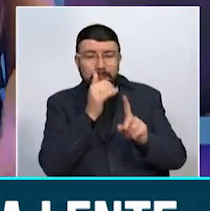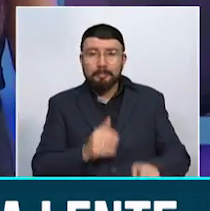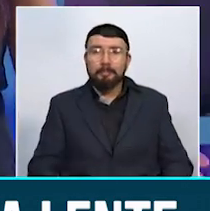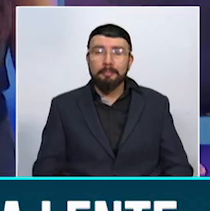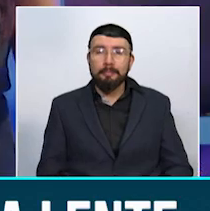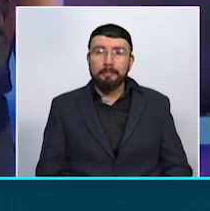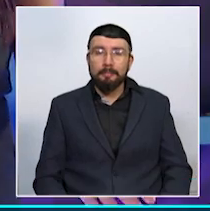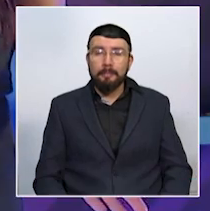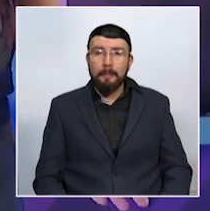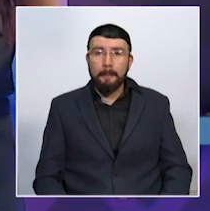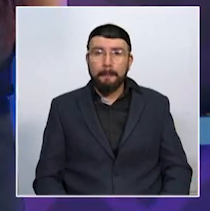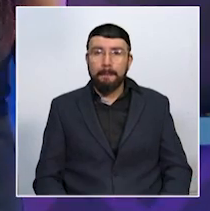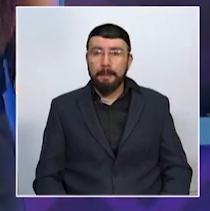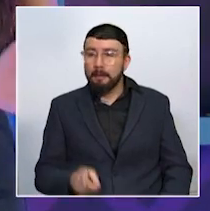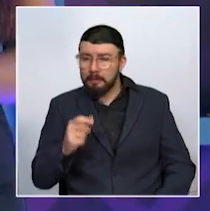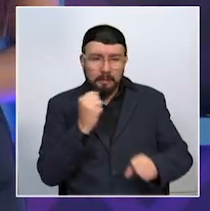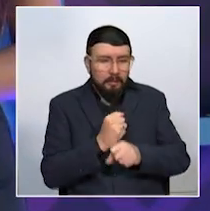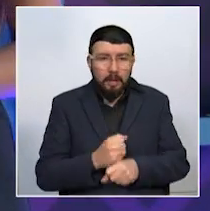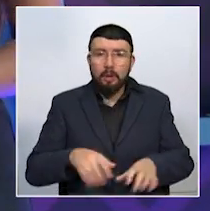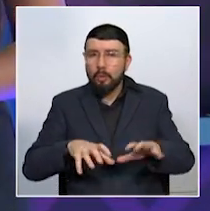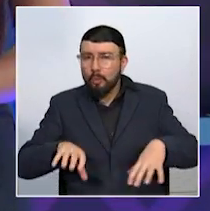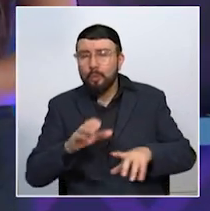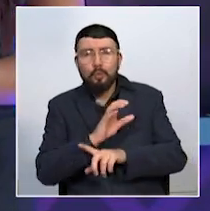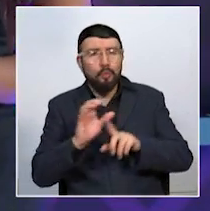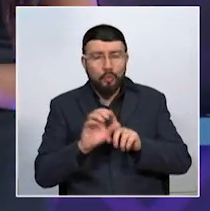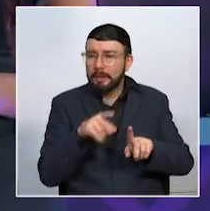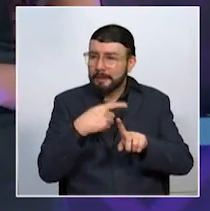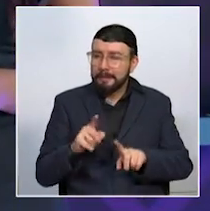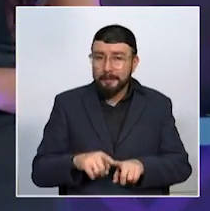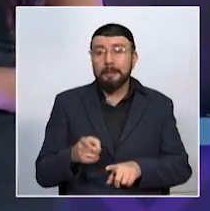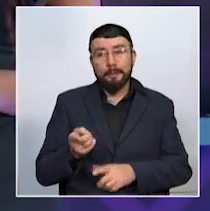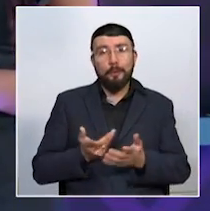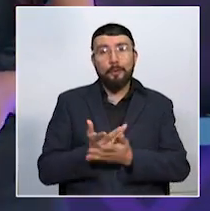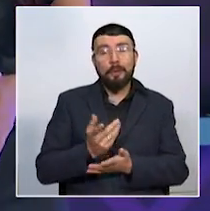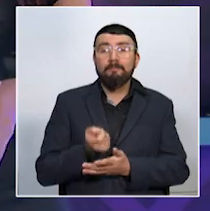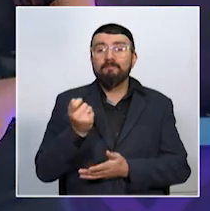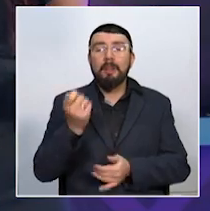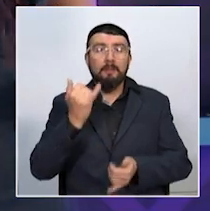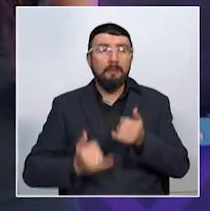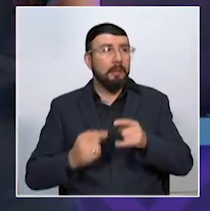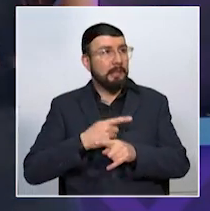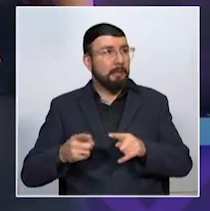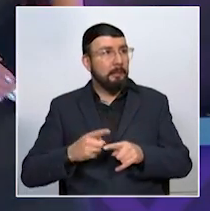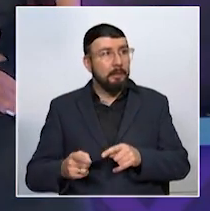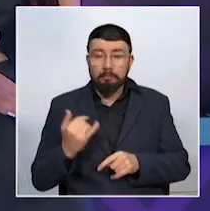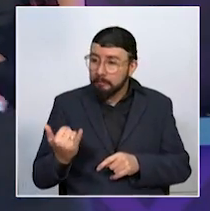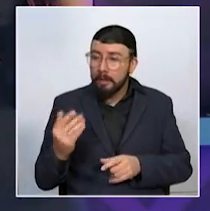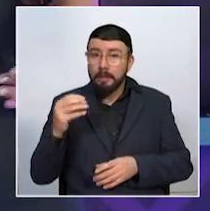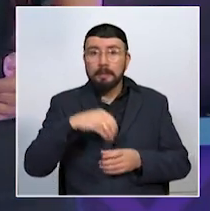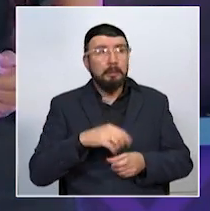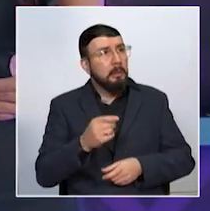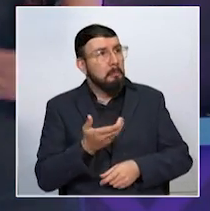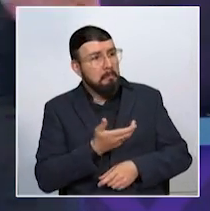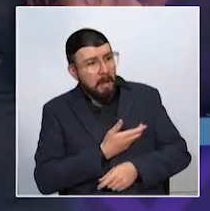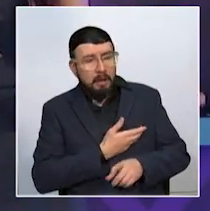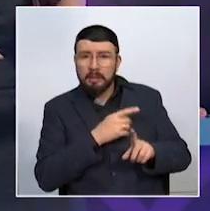Y actividades artísticas y culturales en el Eje Cafetero son nuestras recomendaciones para este fin de semana. Espacios para las madres lactantes,